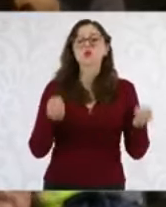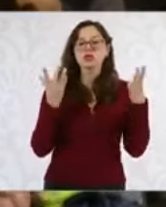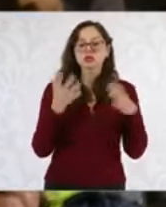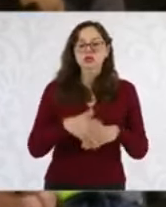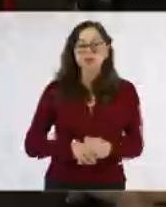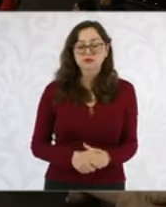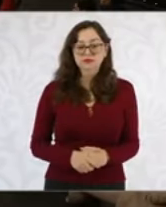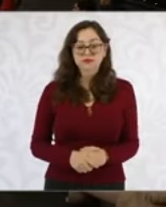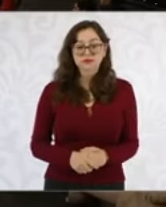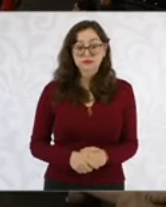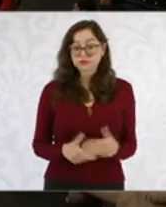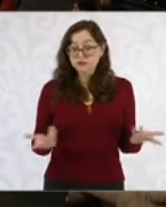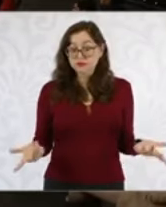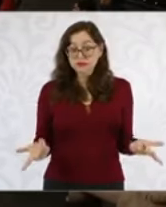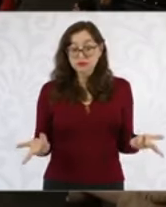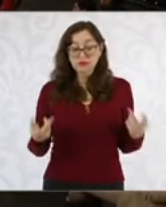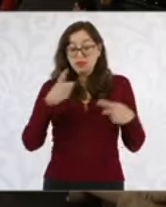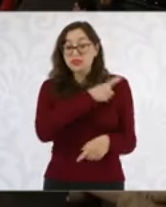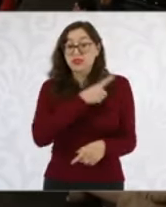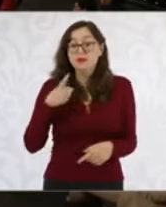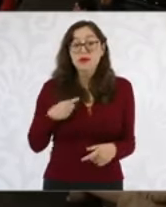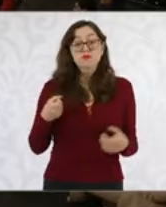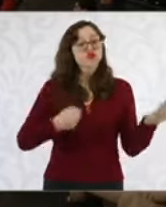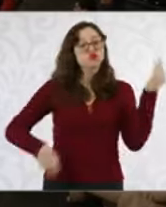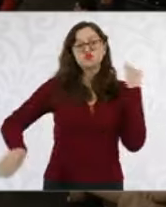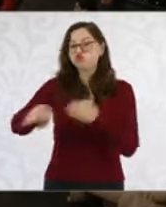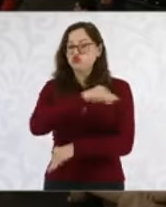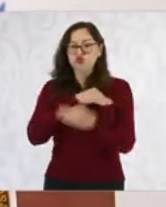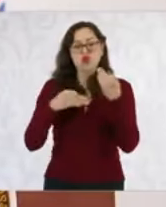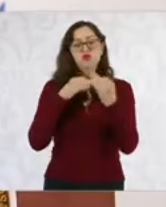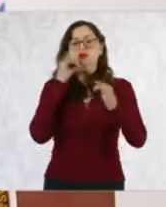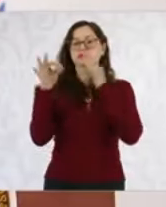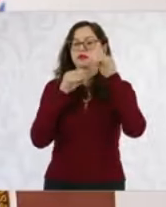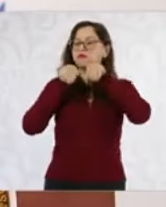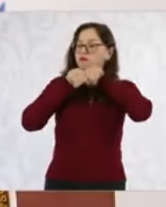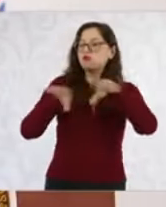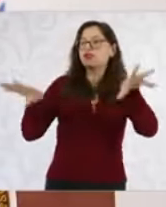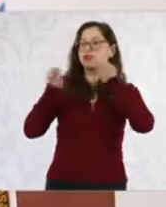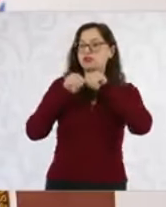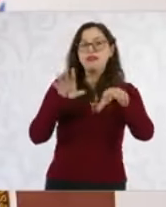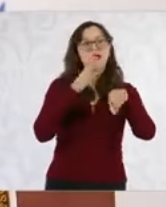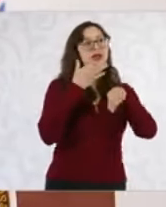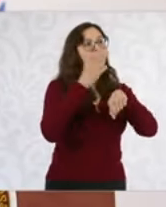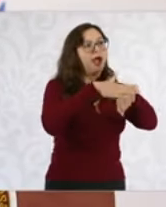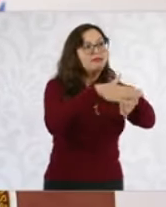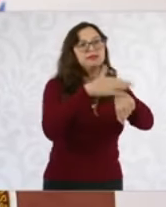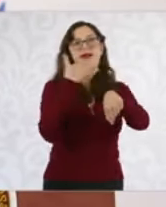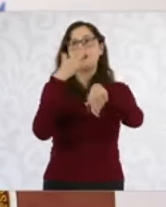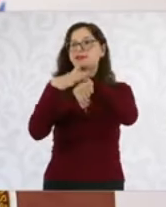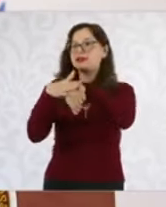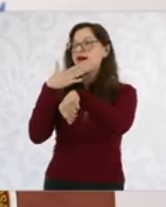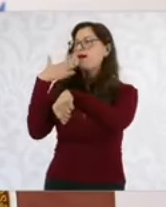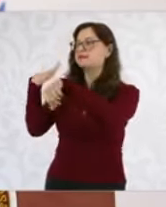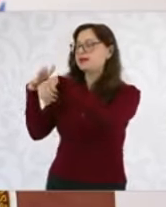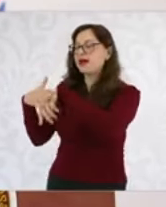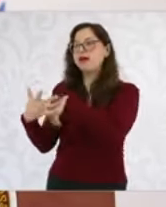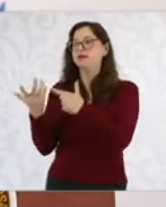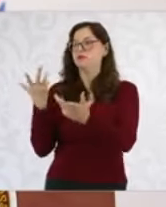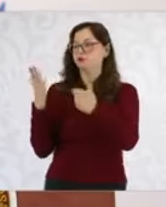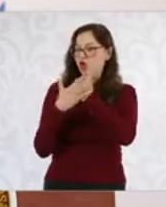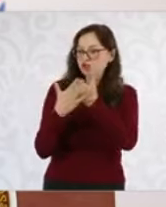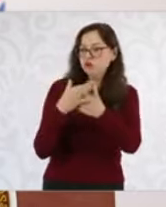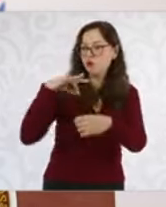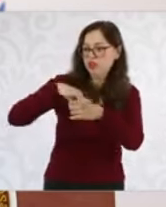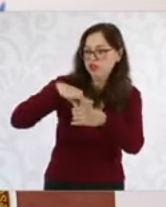día? Pues nos va a tocar a todas y a todos promover la votación. A quien esté participando pues le corresponde